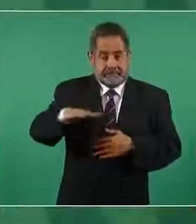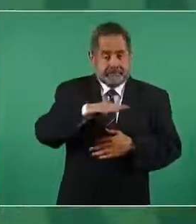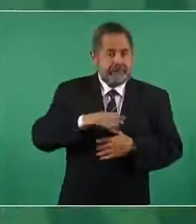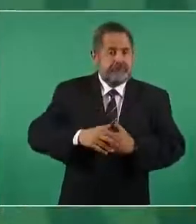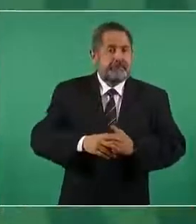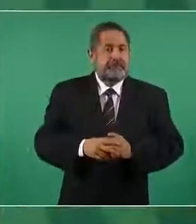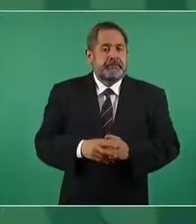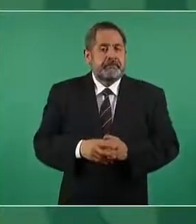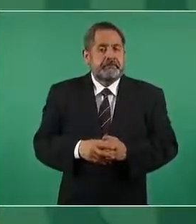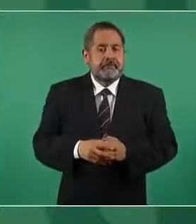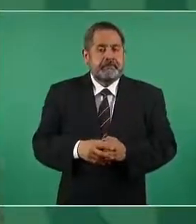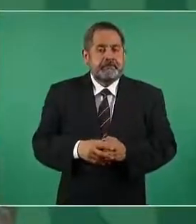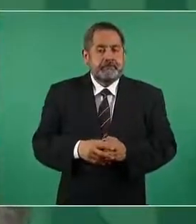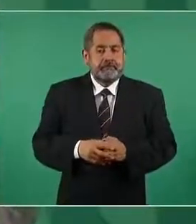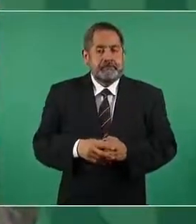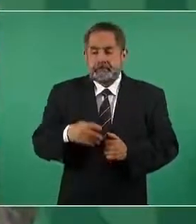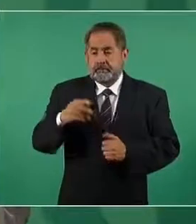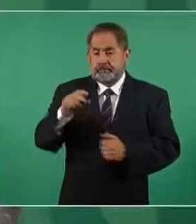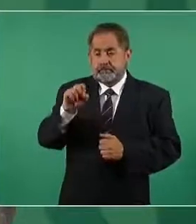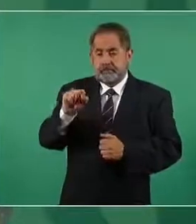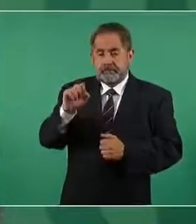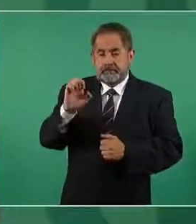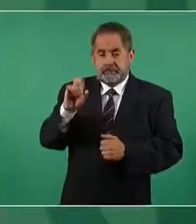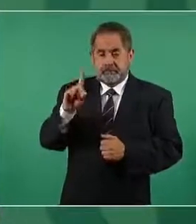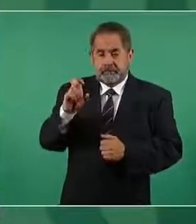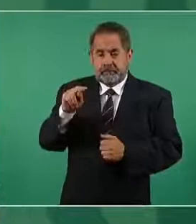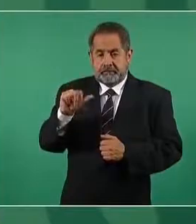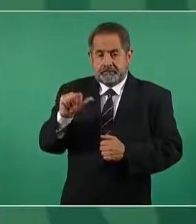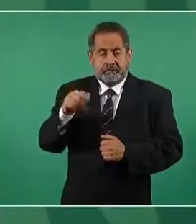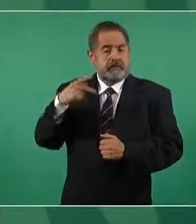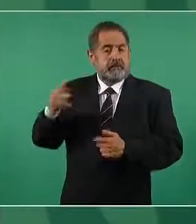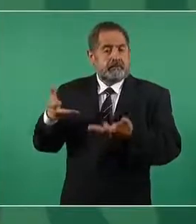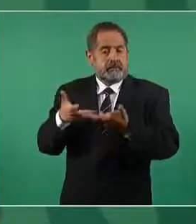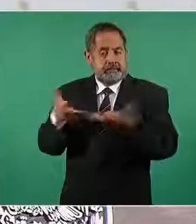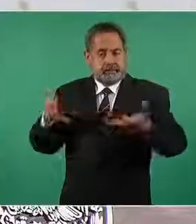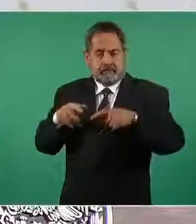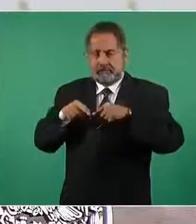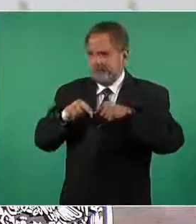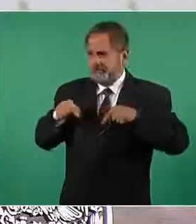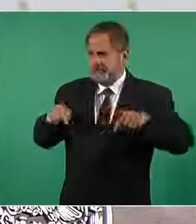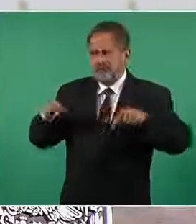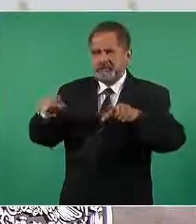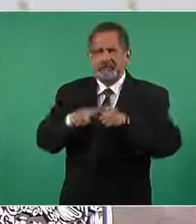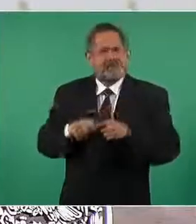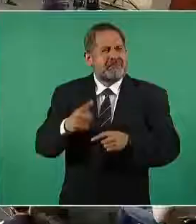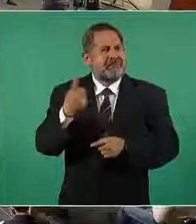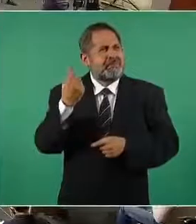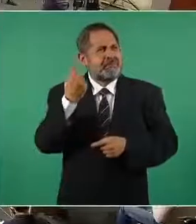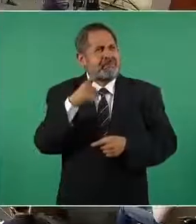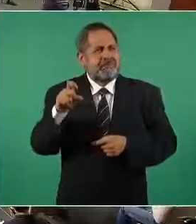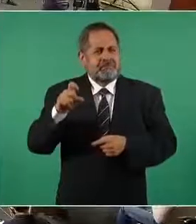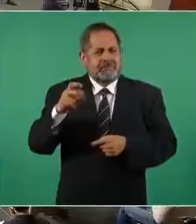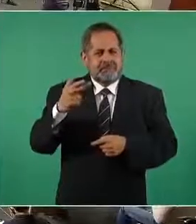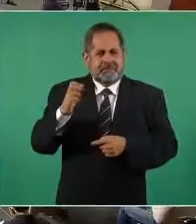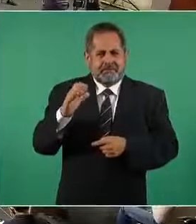la Secretaría de la Defensa alrededor de 100 hectáreas